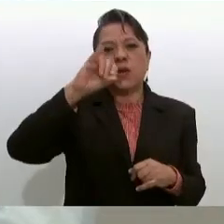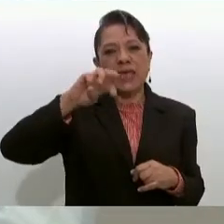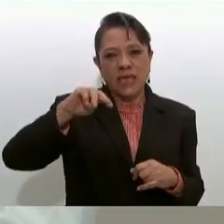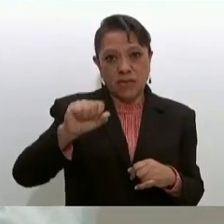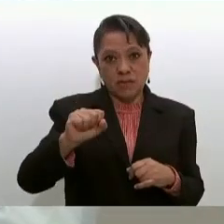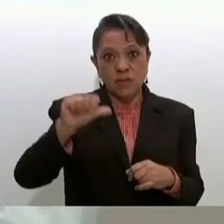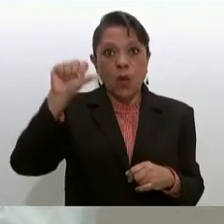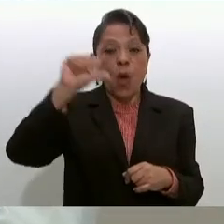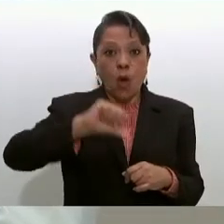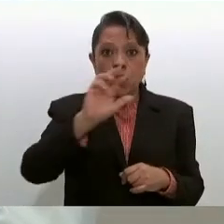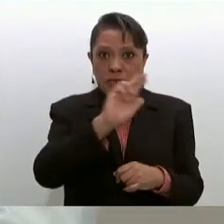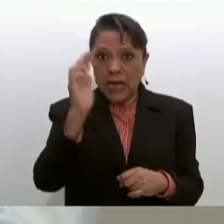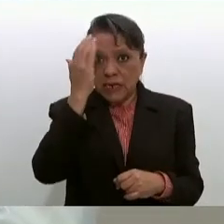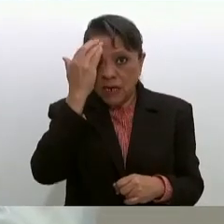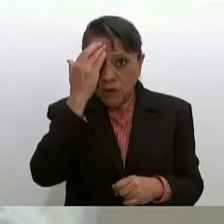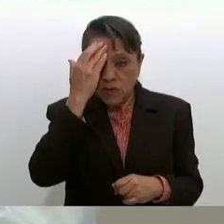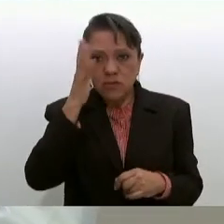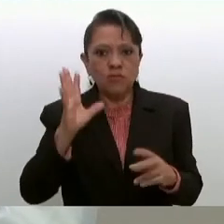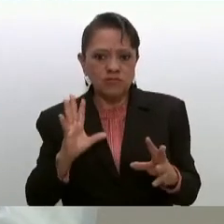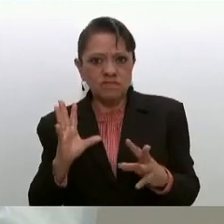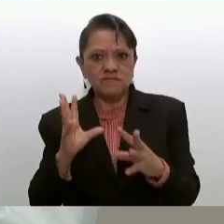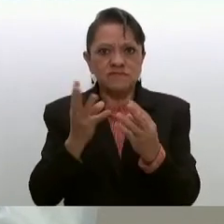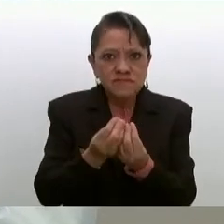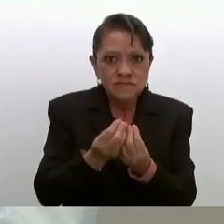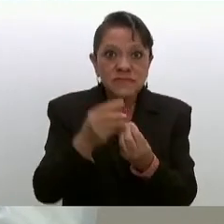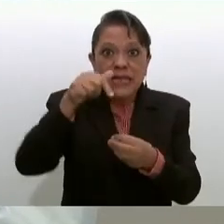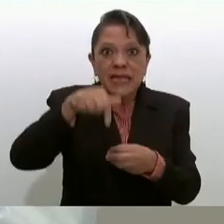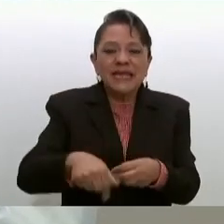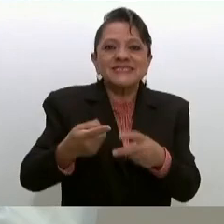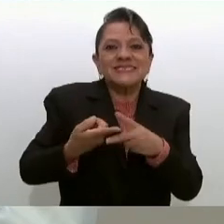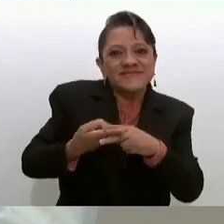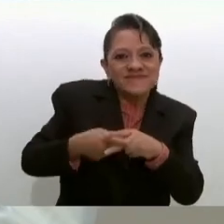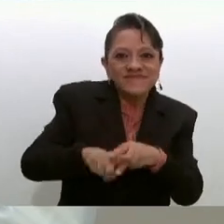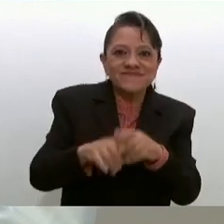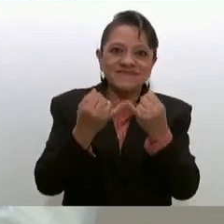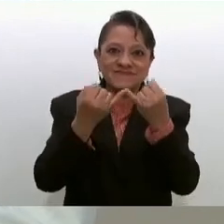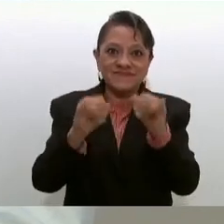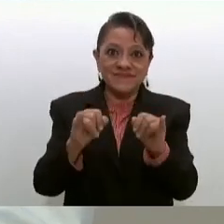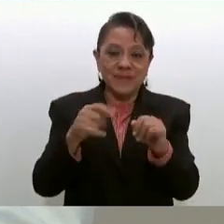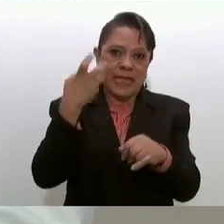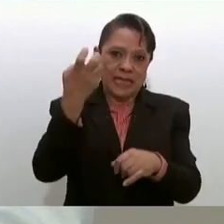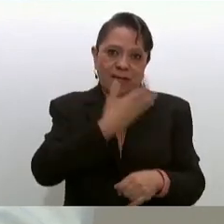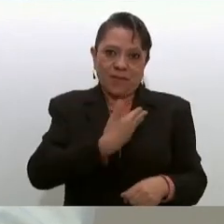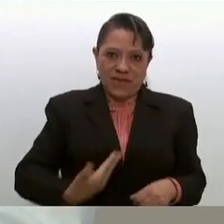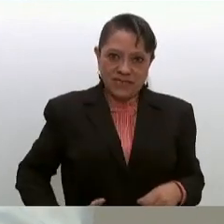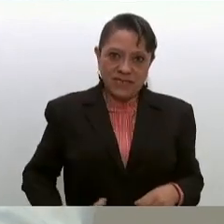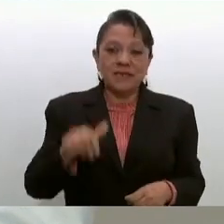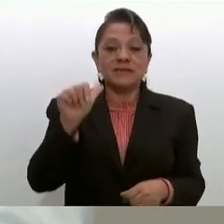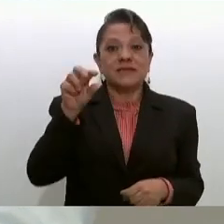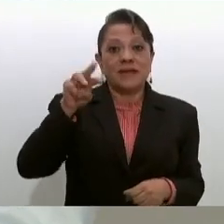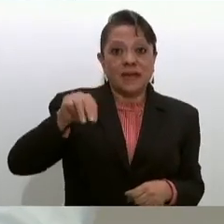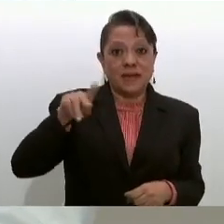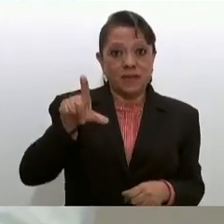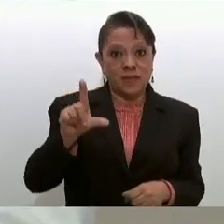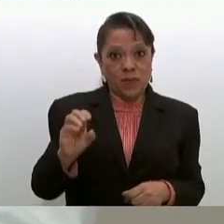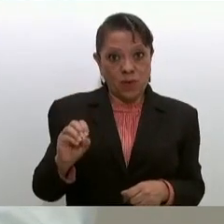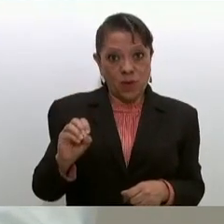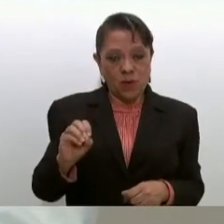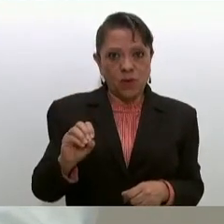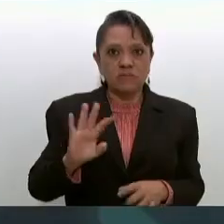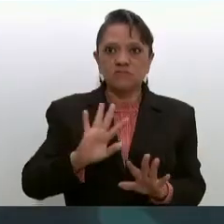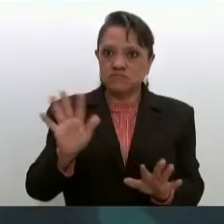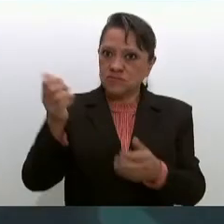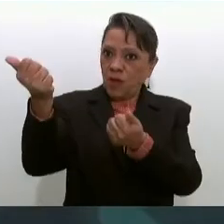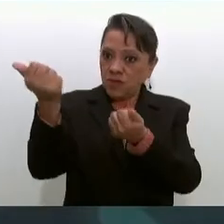reconocemos y nos sumamos a esta gran iniciativa de nuestro presidente Andrés Manuel López Obrador y